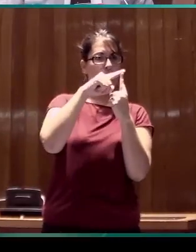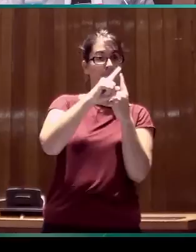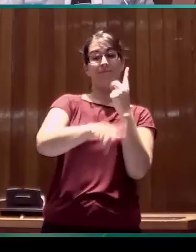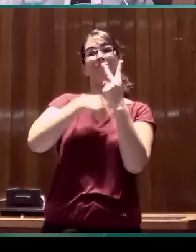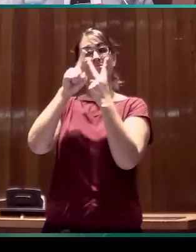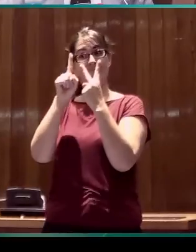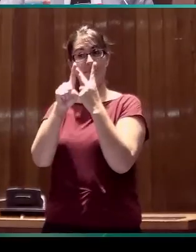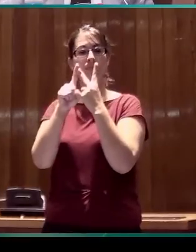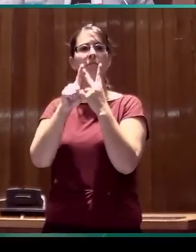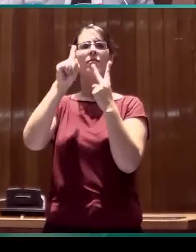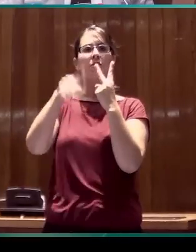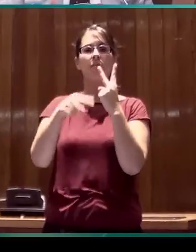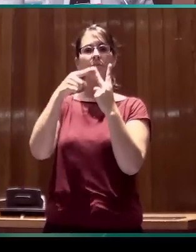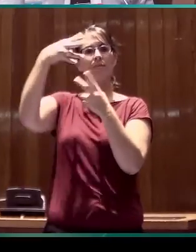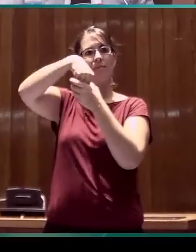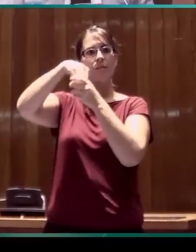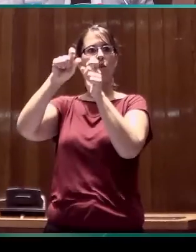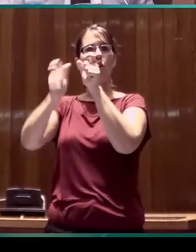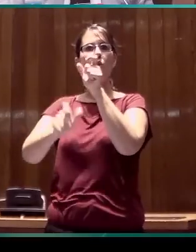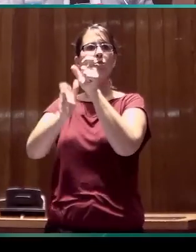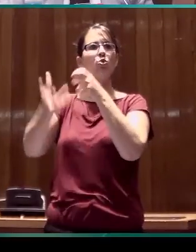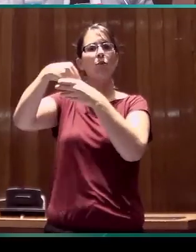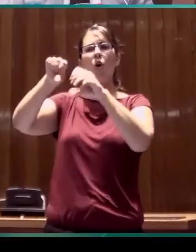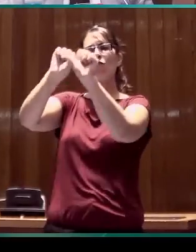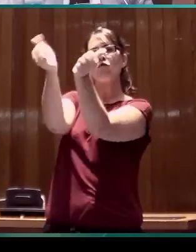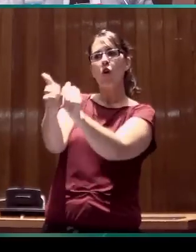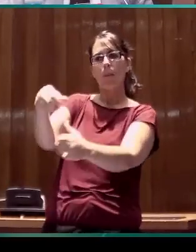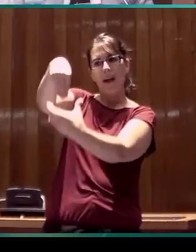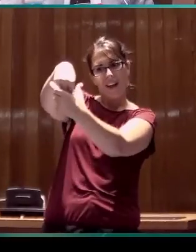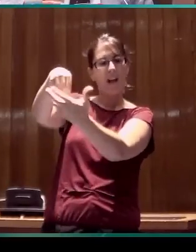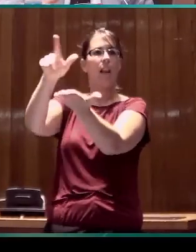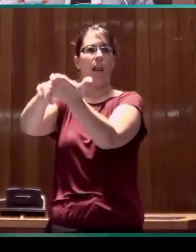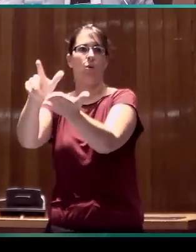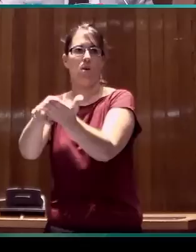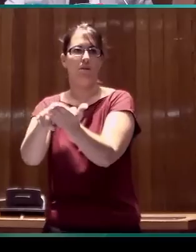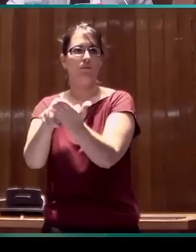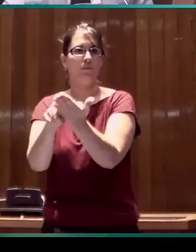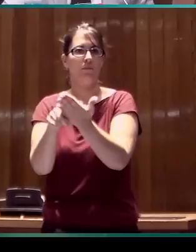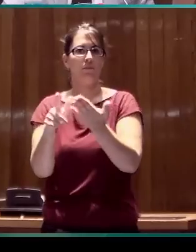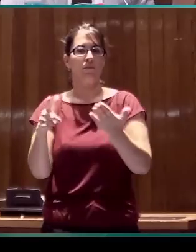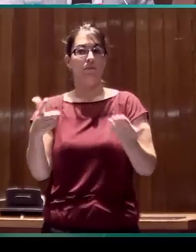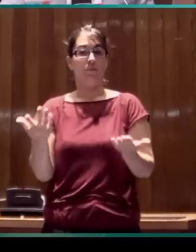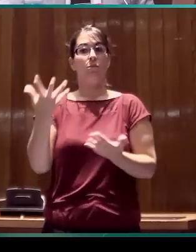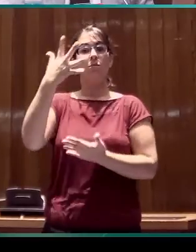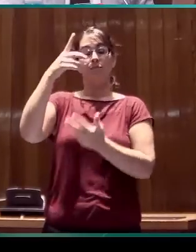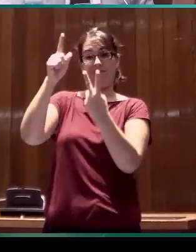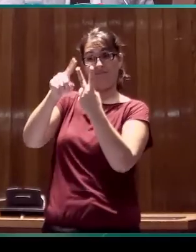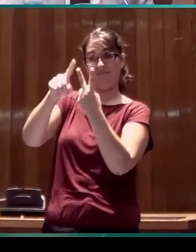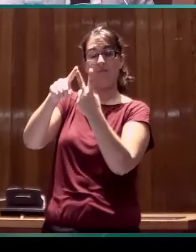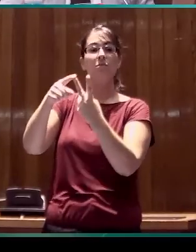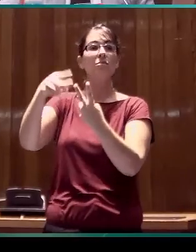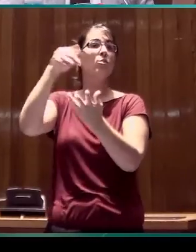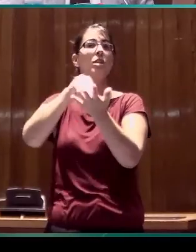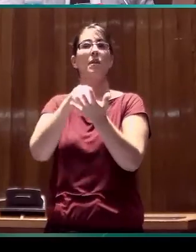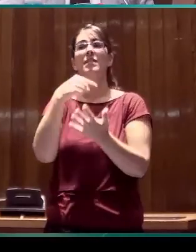lado, hay que intervenir en el corpus, en la forma de la lengua, que, como les decía, en muchos casos se traduce o se simplifica